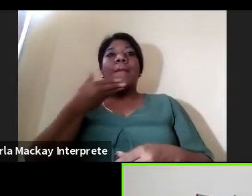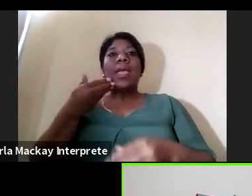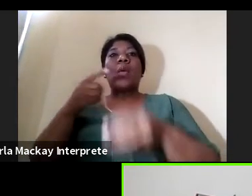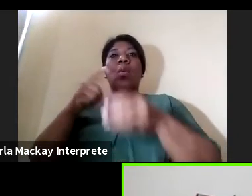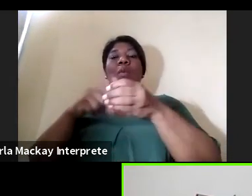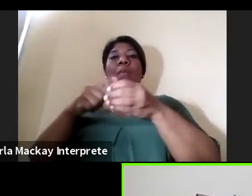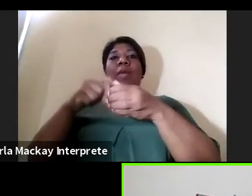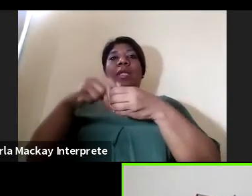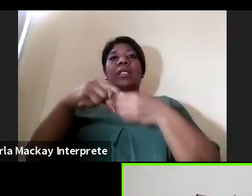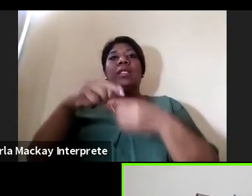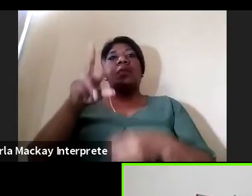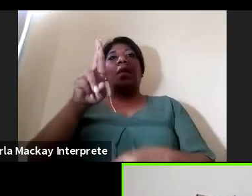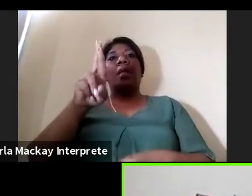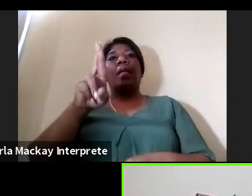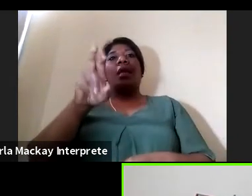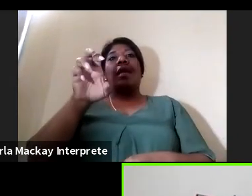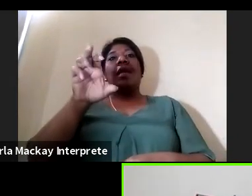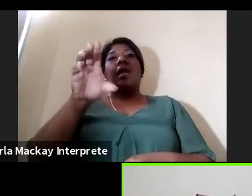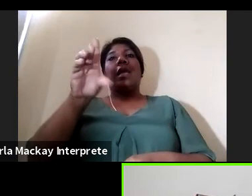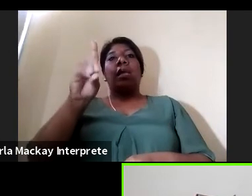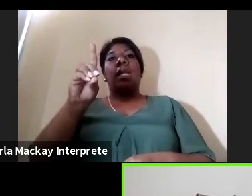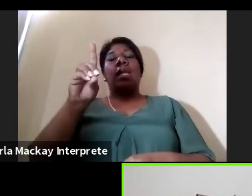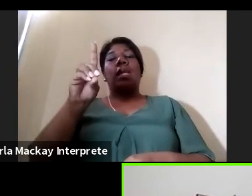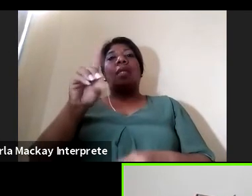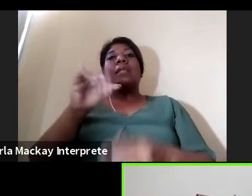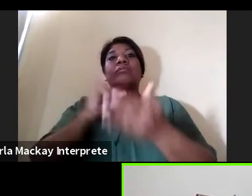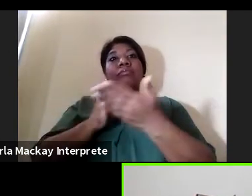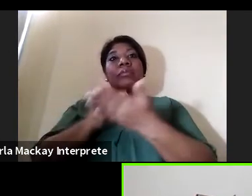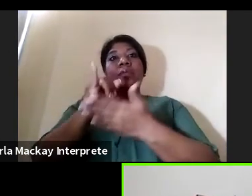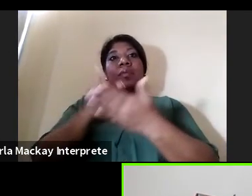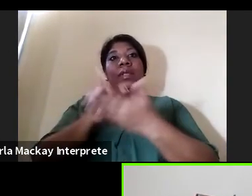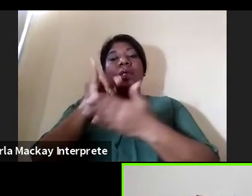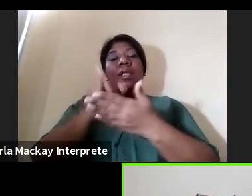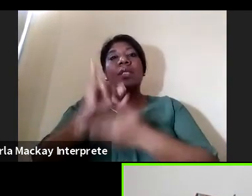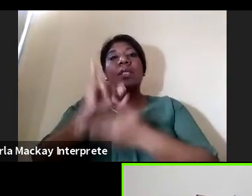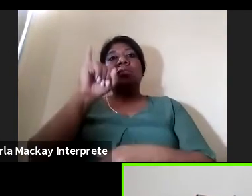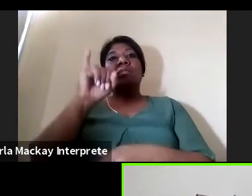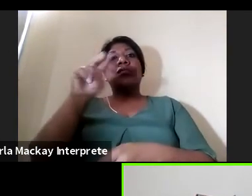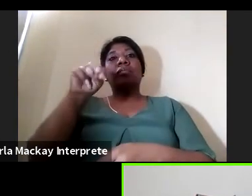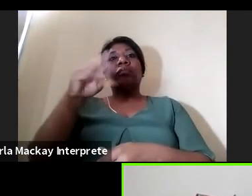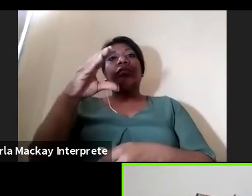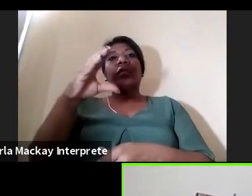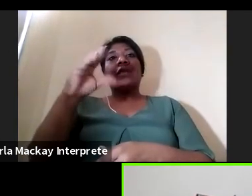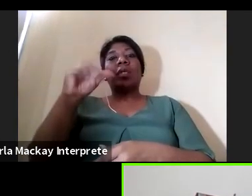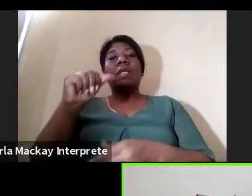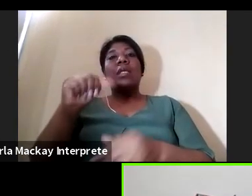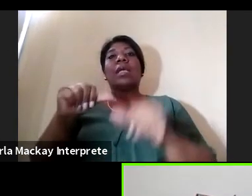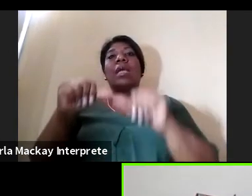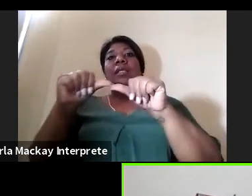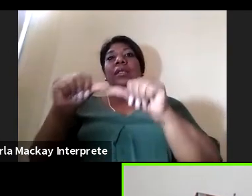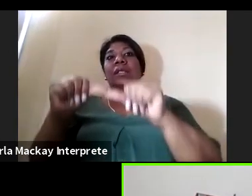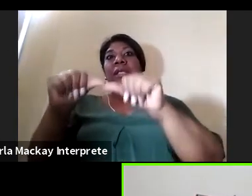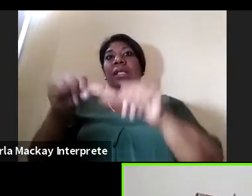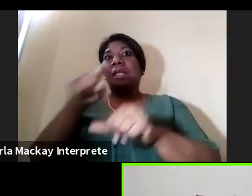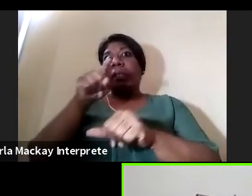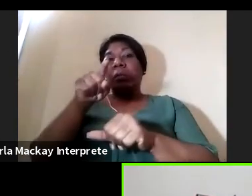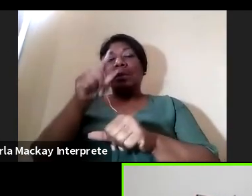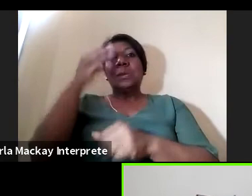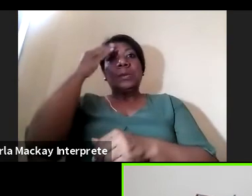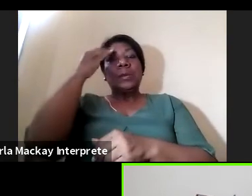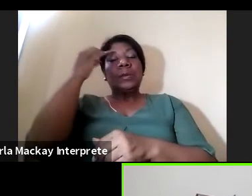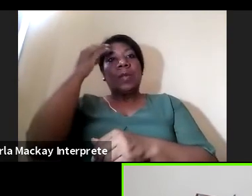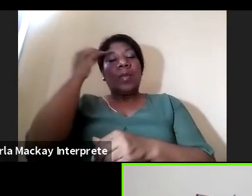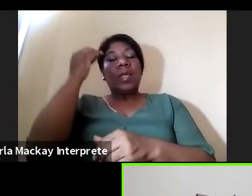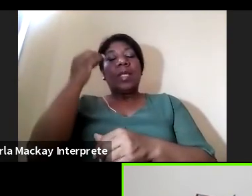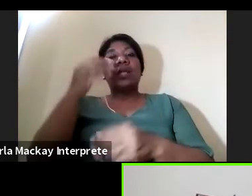podríamos estar desde la parte de investigación dándole seguimiento a estas experiencias y sumando